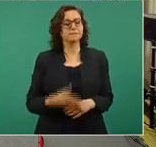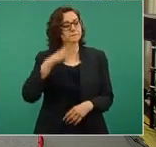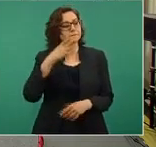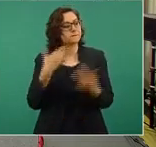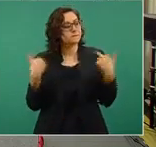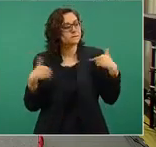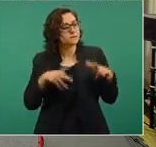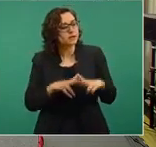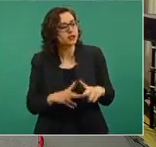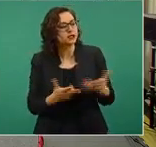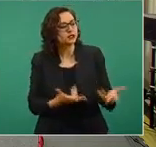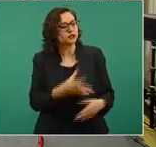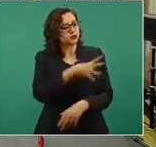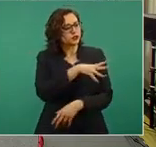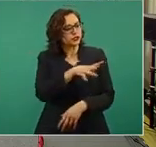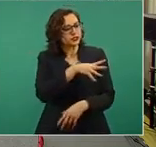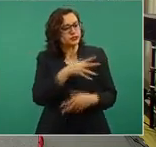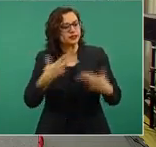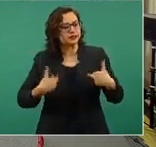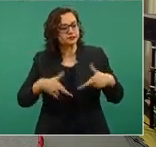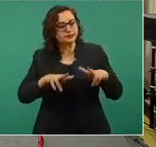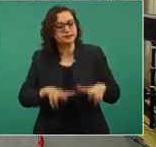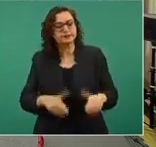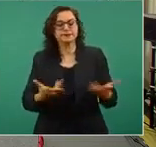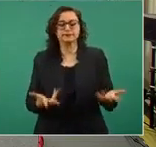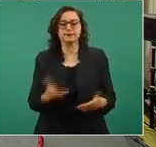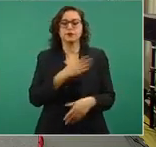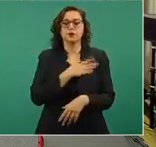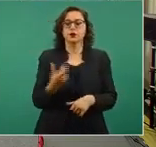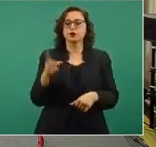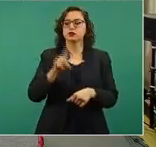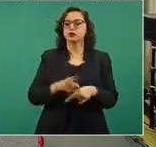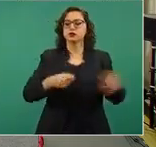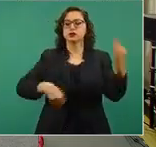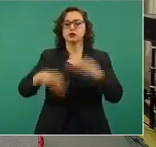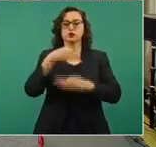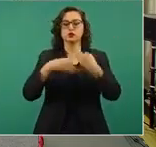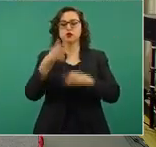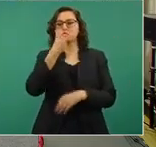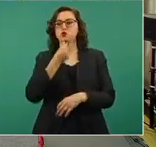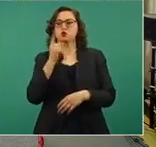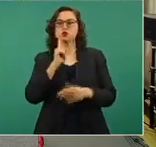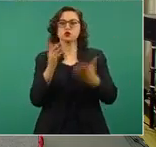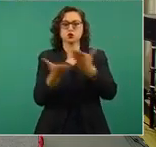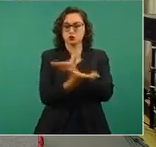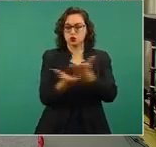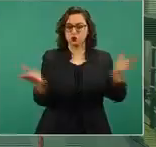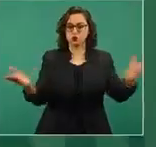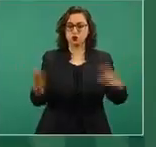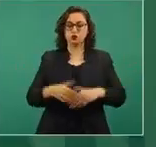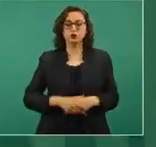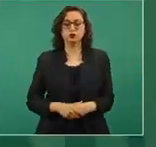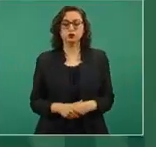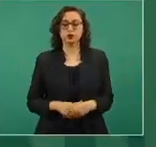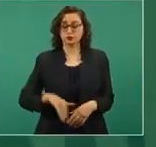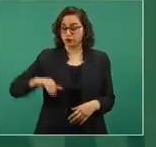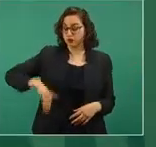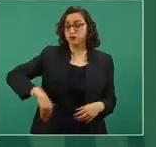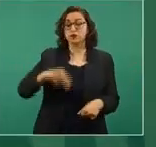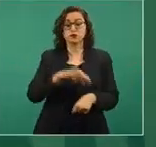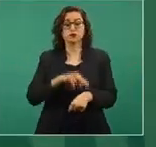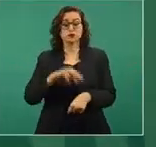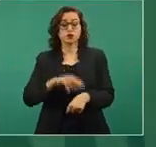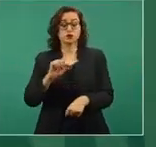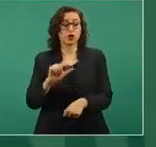Efectivamente, como ya señala el doctor Alcocer, hoy se cumple un año de que se cerraron las escuelas en México.